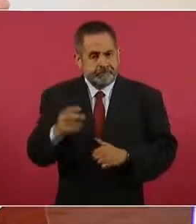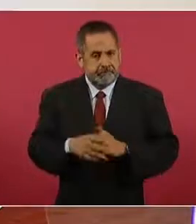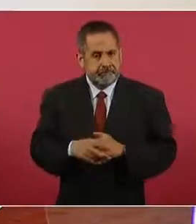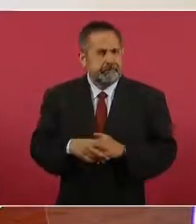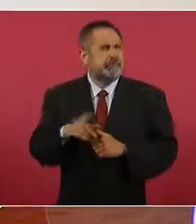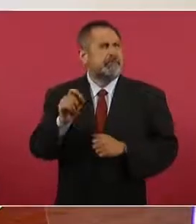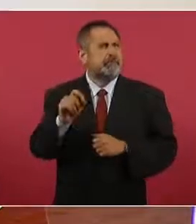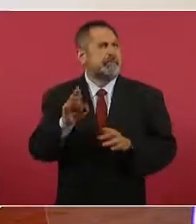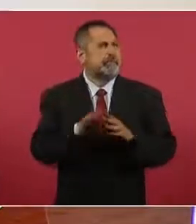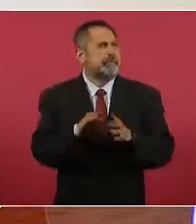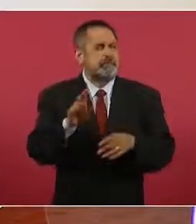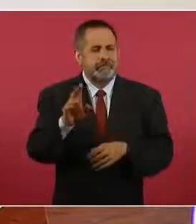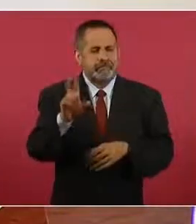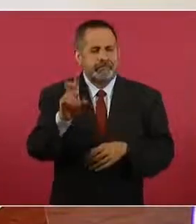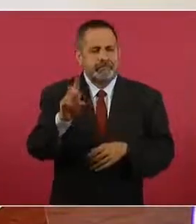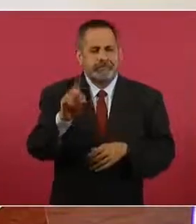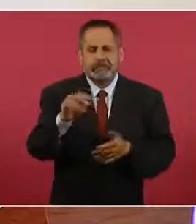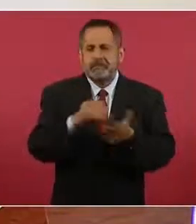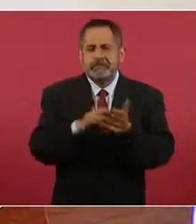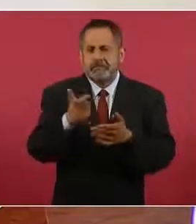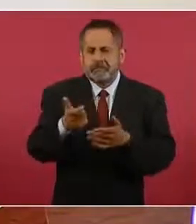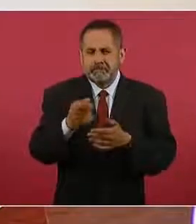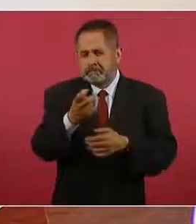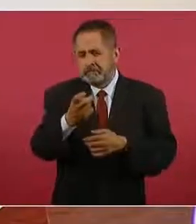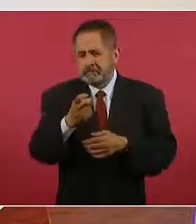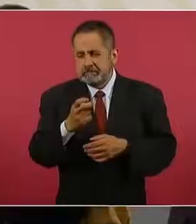Por 20 o 30 mil pesos.